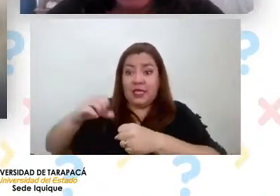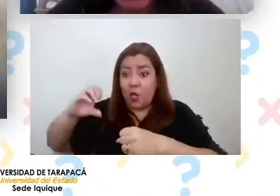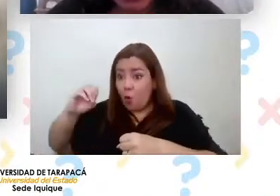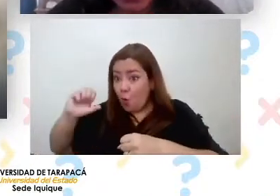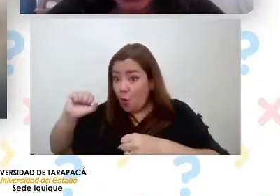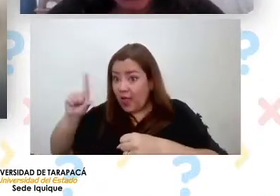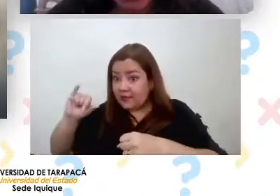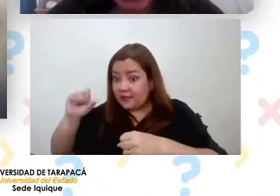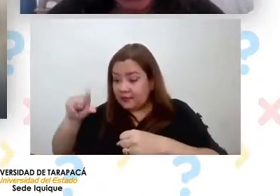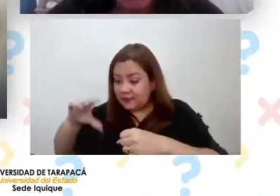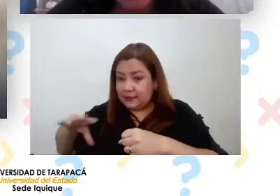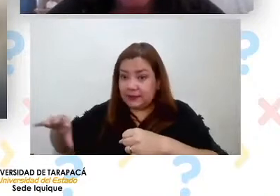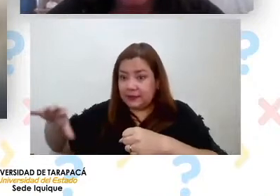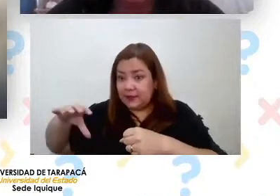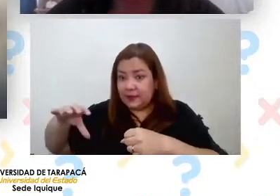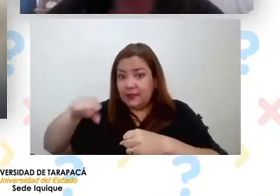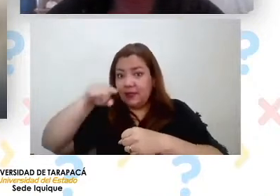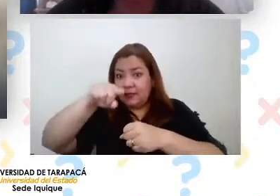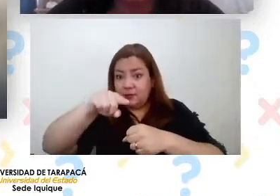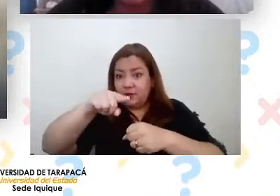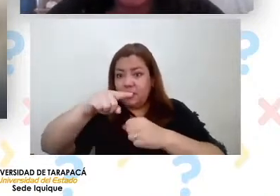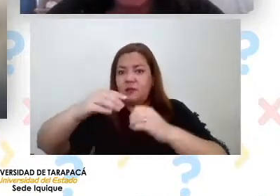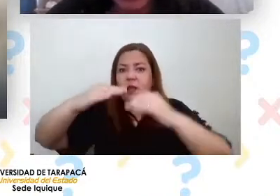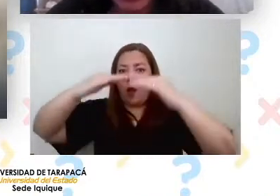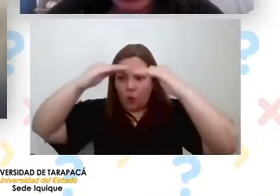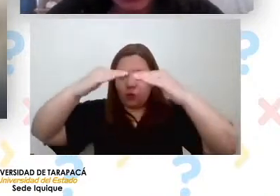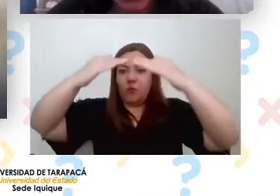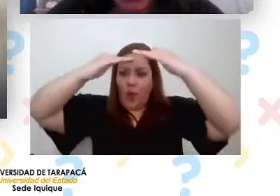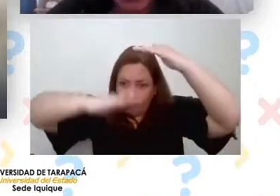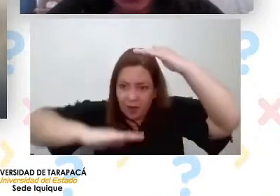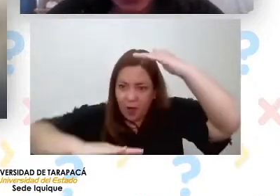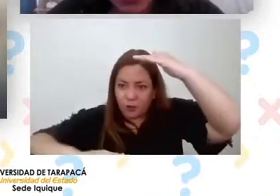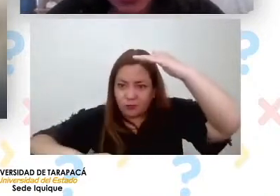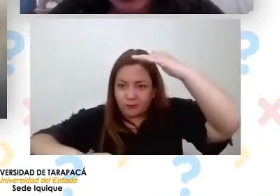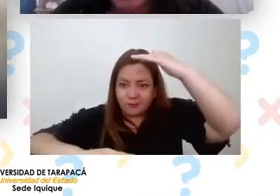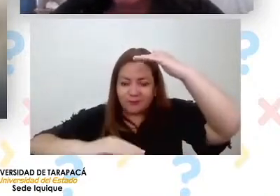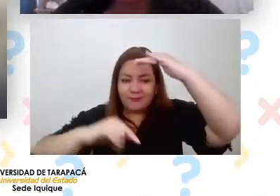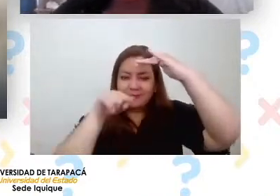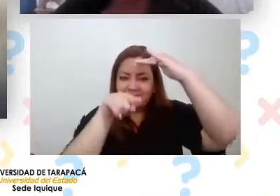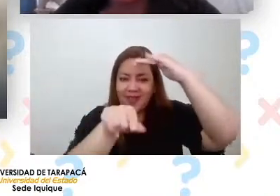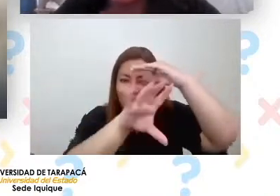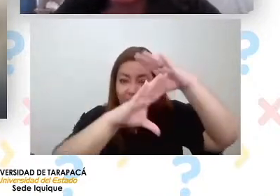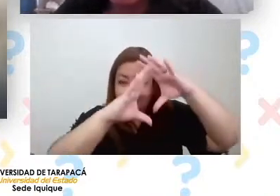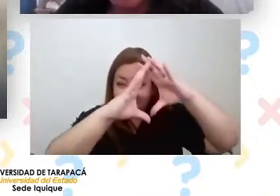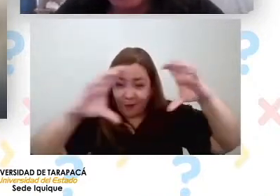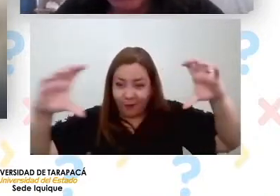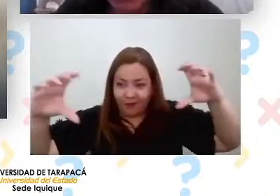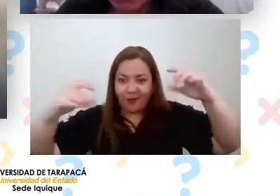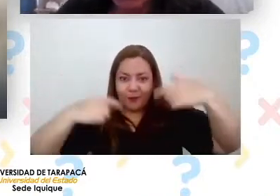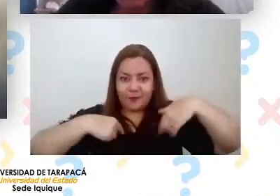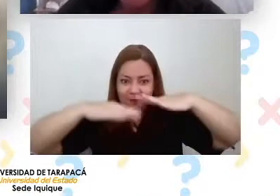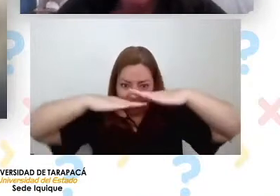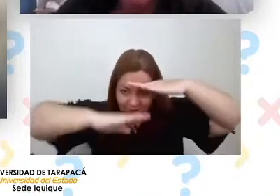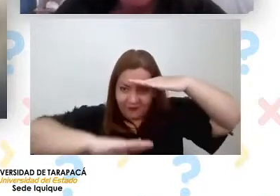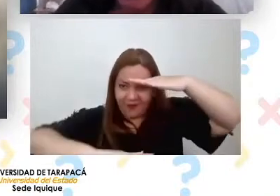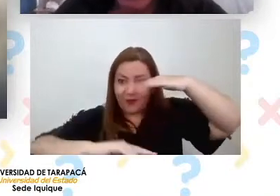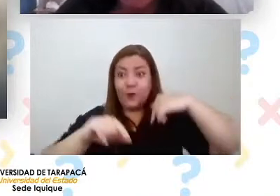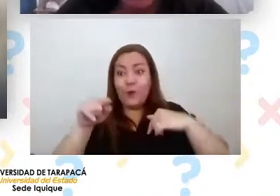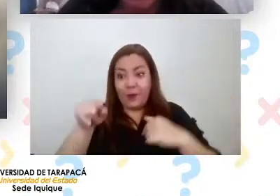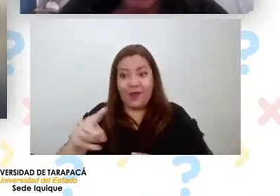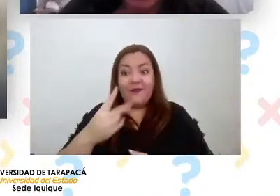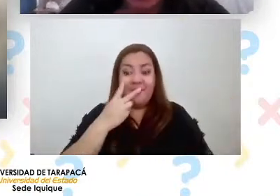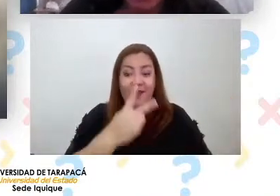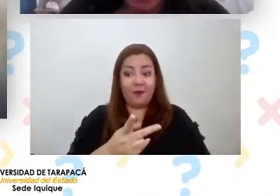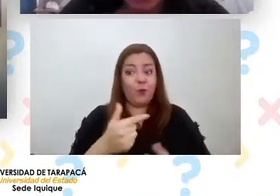justamente debajo de todo esto, de este manto. Así que como verán, es un fenómeno muy, muy